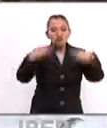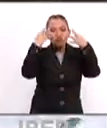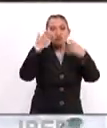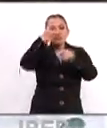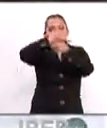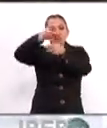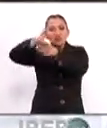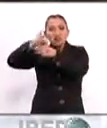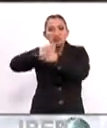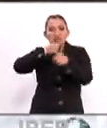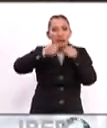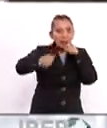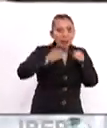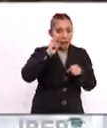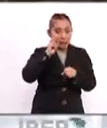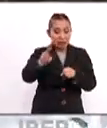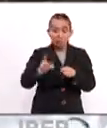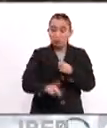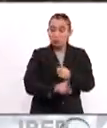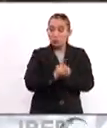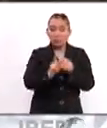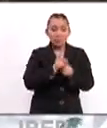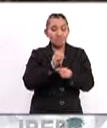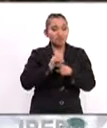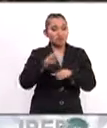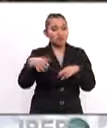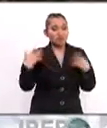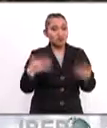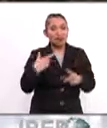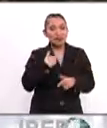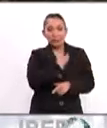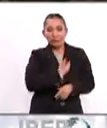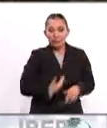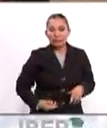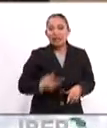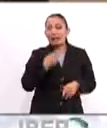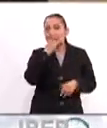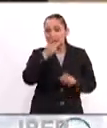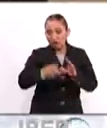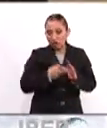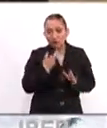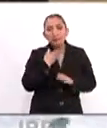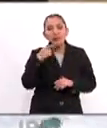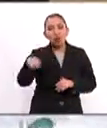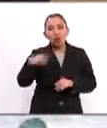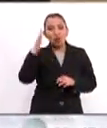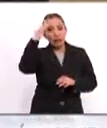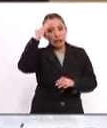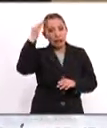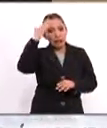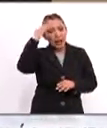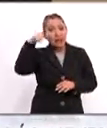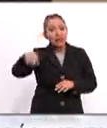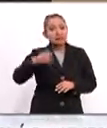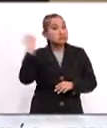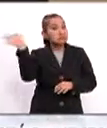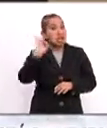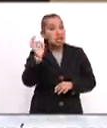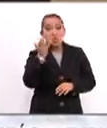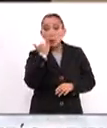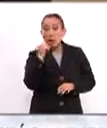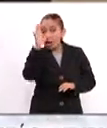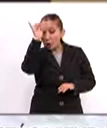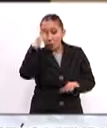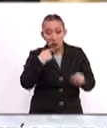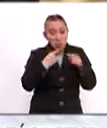en frente de los reporteros y ya vimos cuáles son las consecuencias. El hecho es que el presidente reitera ahora públicamente ante los líderes que de no encontrarse